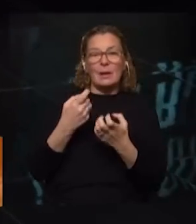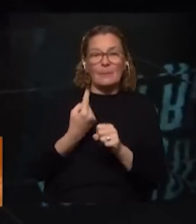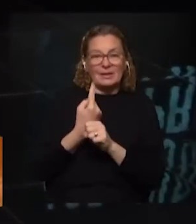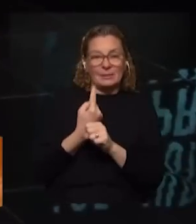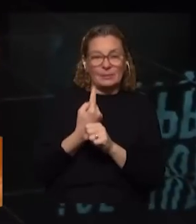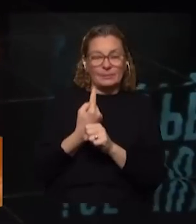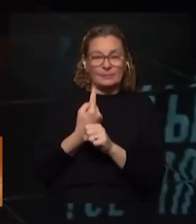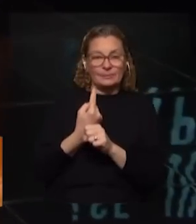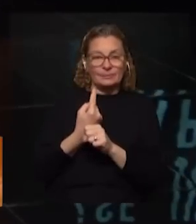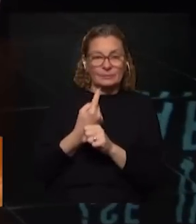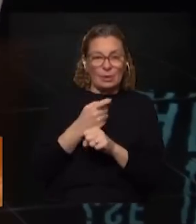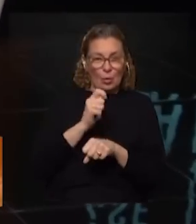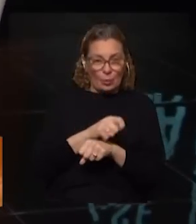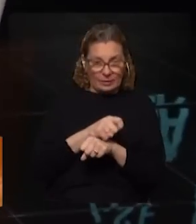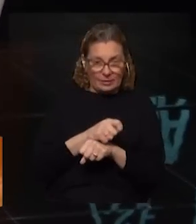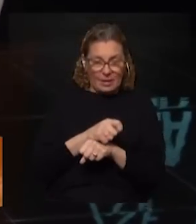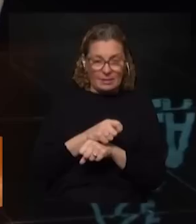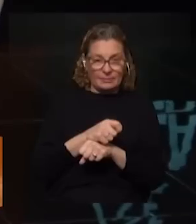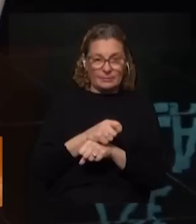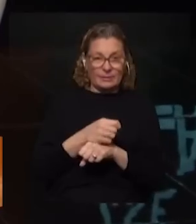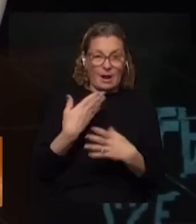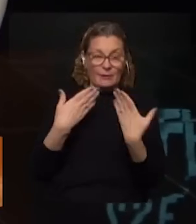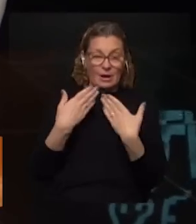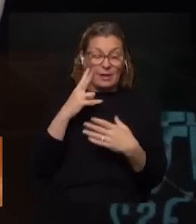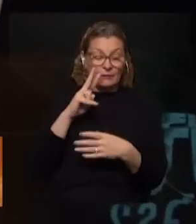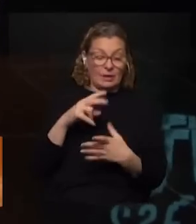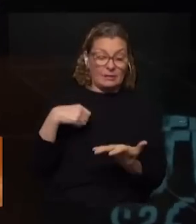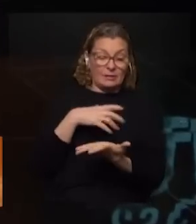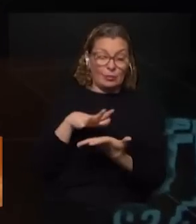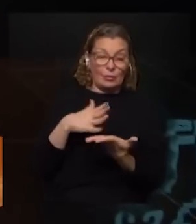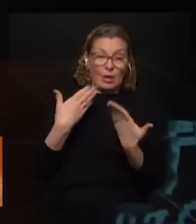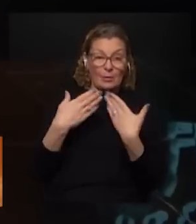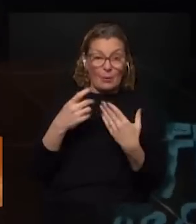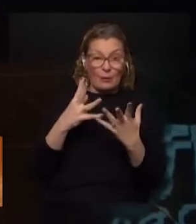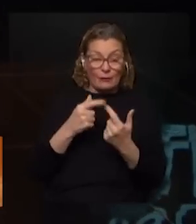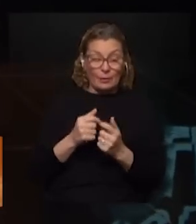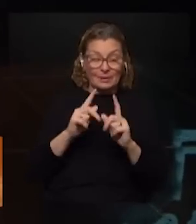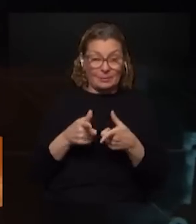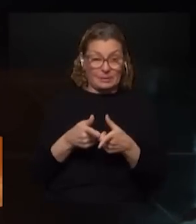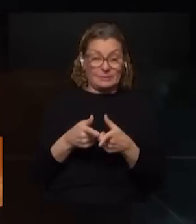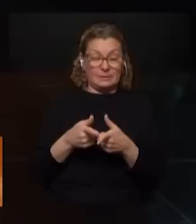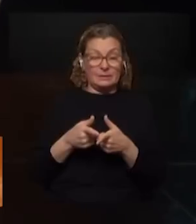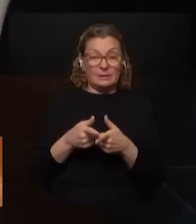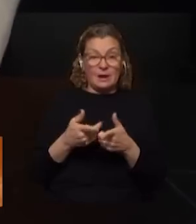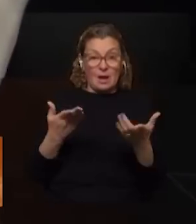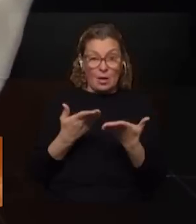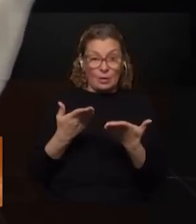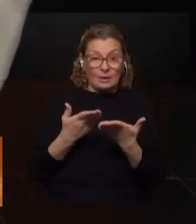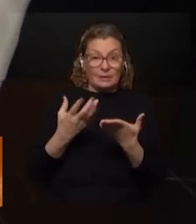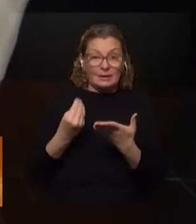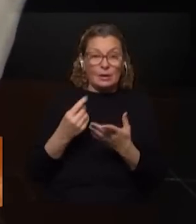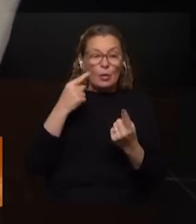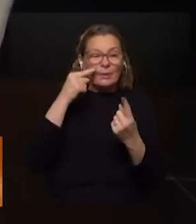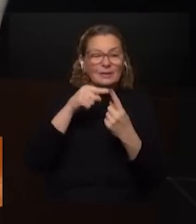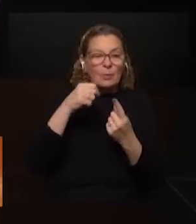que era lo judicial para hablarlo, ver la situación y hablar un poco de estrategia también. Ahora, ¿qué es lo